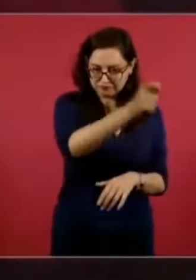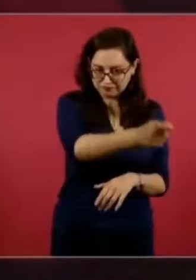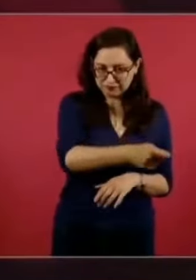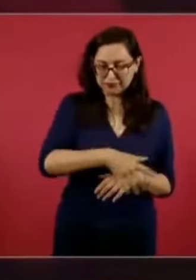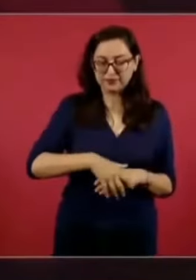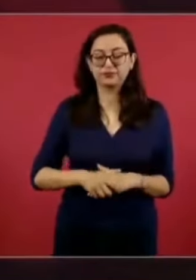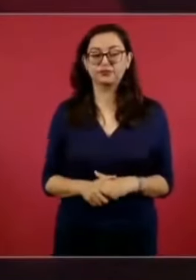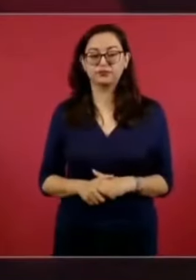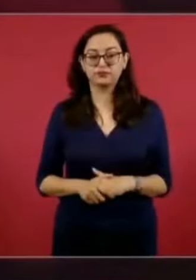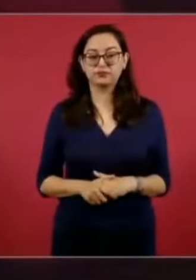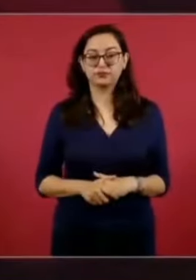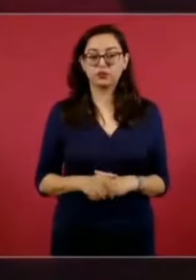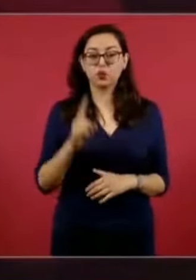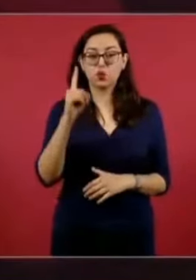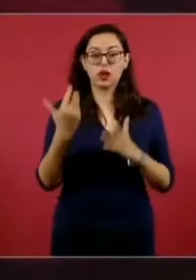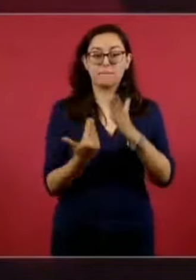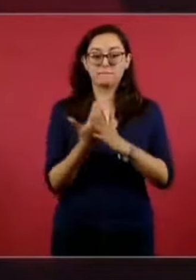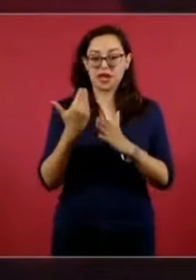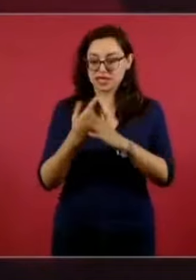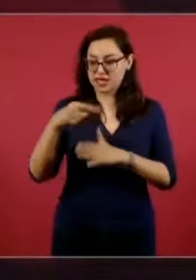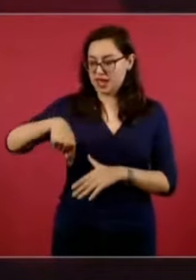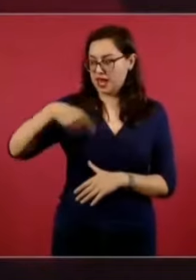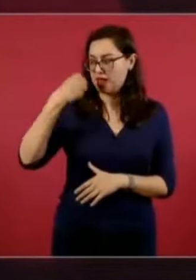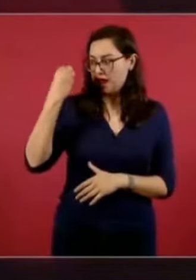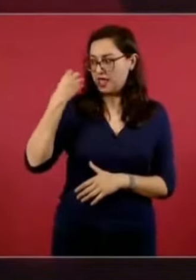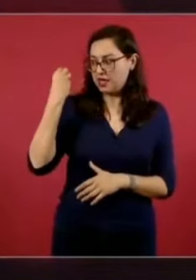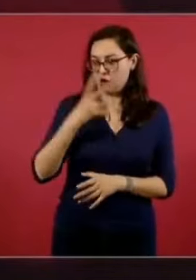Le dedicamos una mañanera a eso.